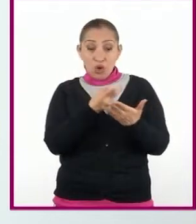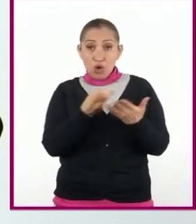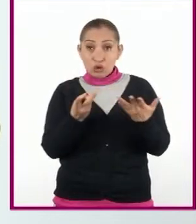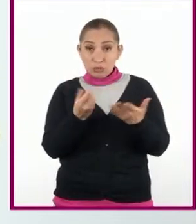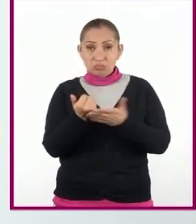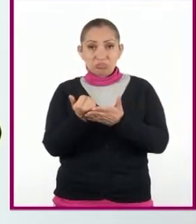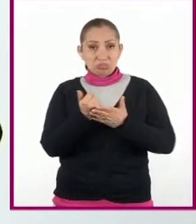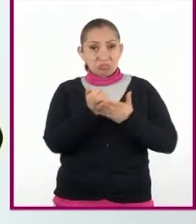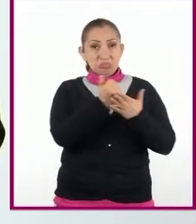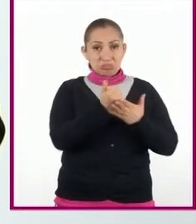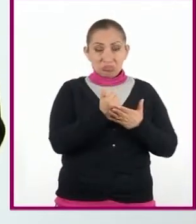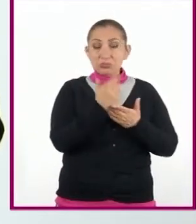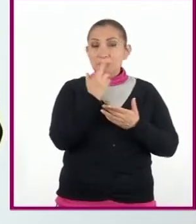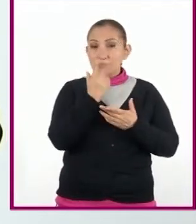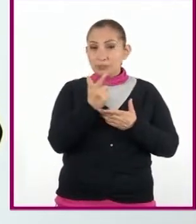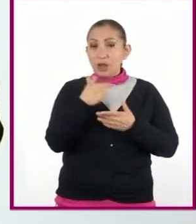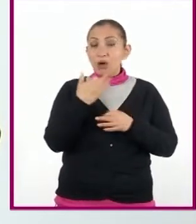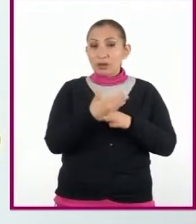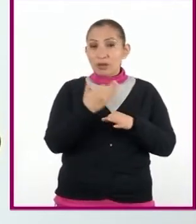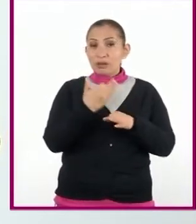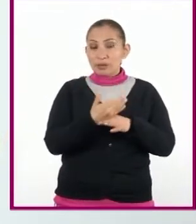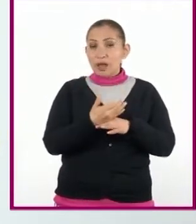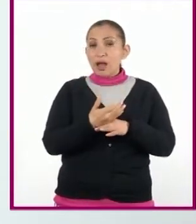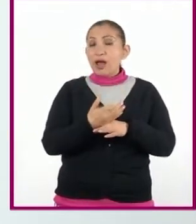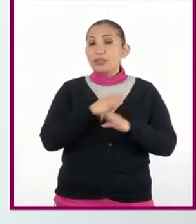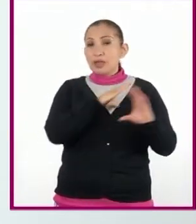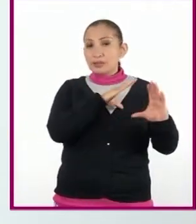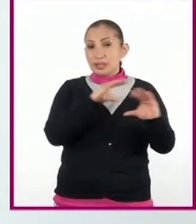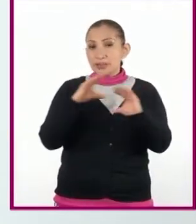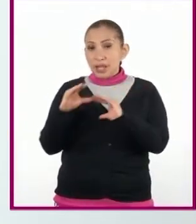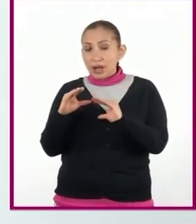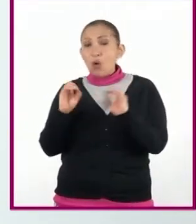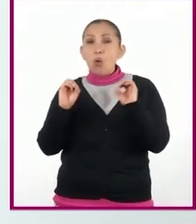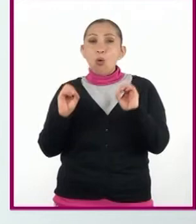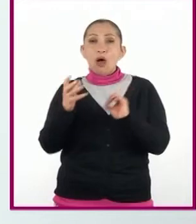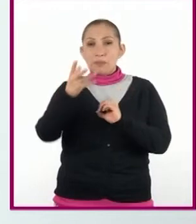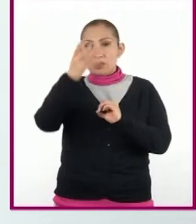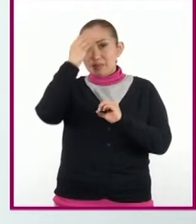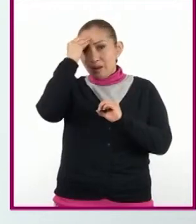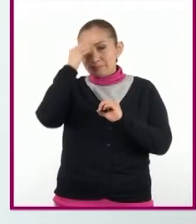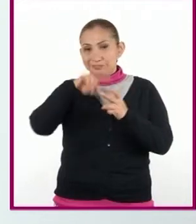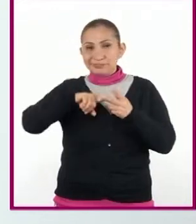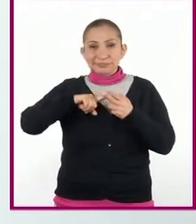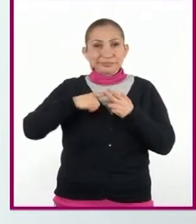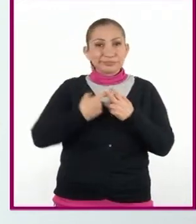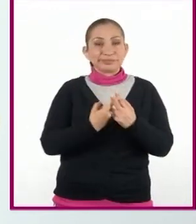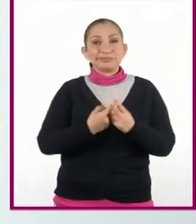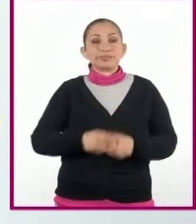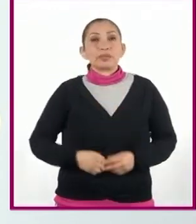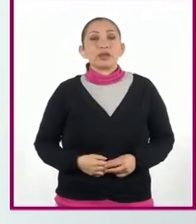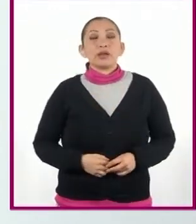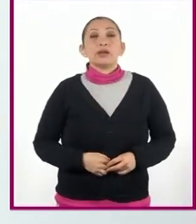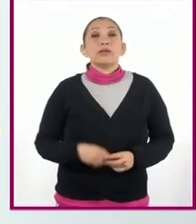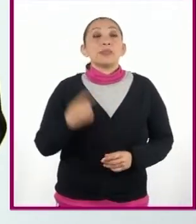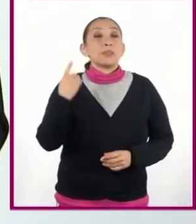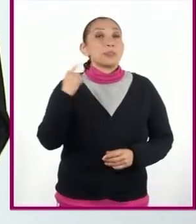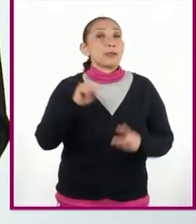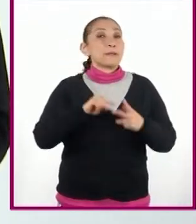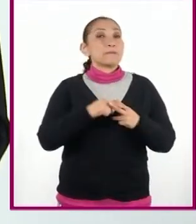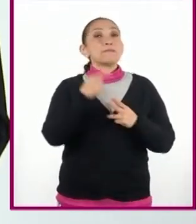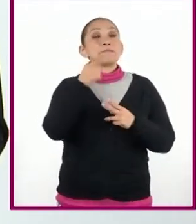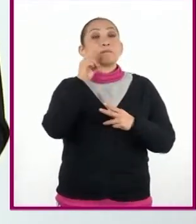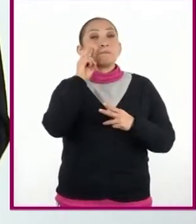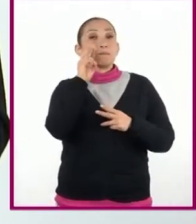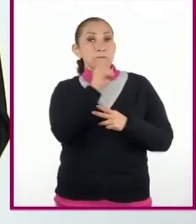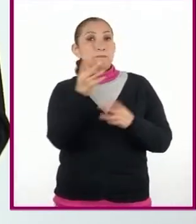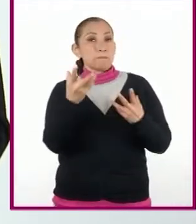mejores aliados que pueden tener en este proceso de enseñanza y aprendizaje. ¡Comenzamos! Para iniciar, les pido que